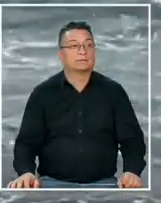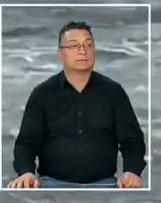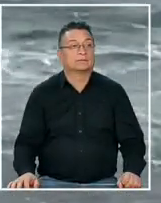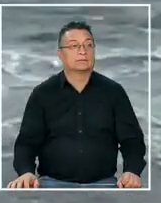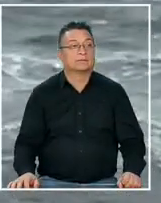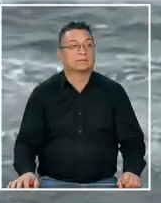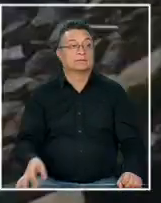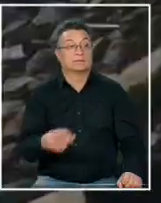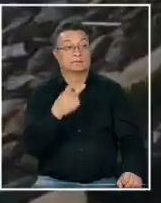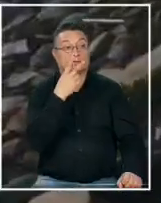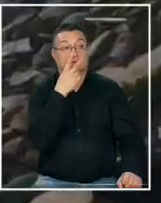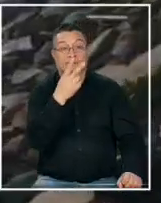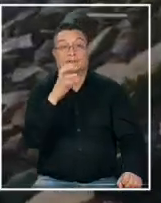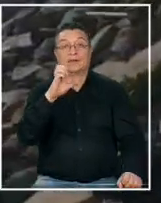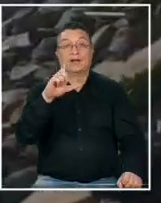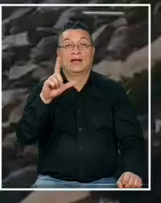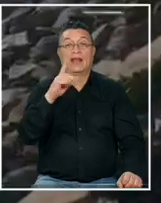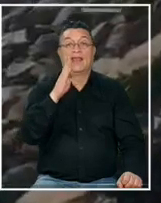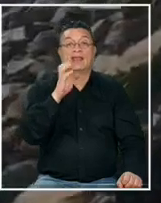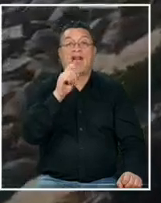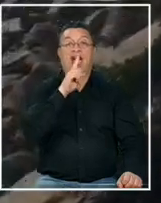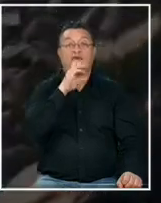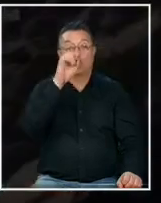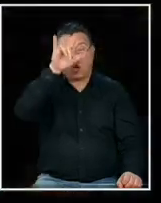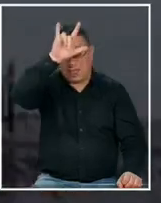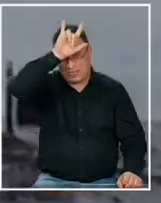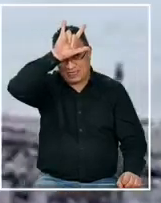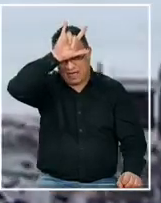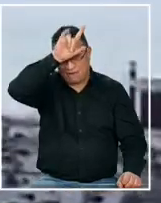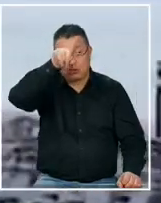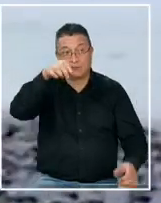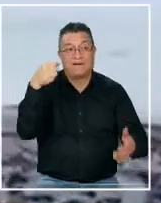así se vio el balneario del Tabo durante el fin de semana